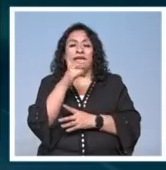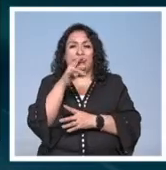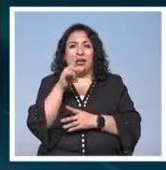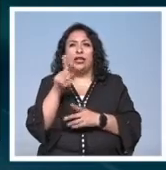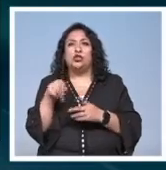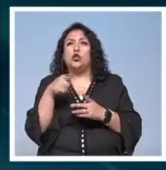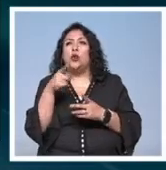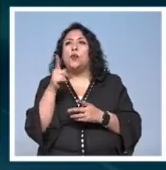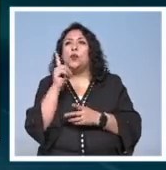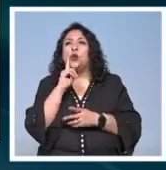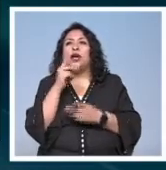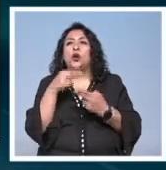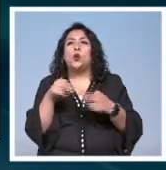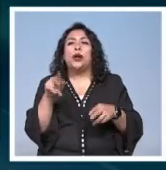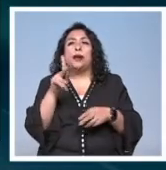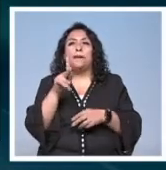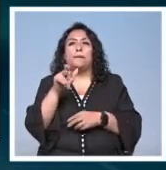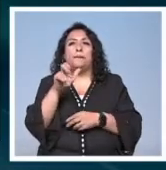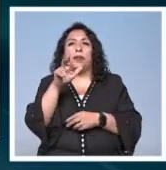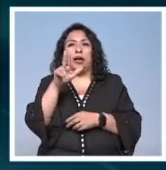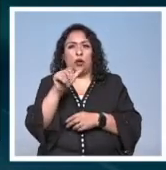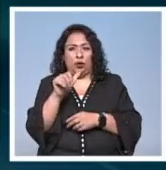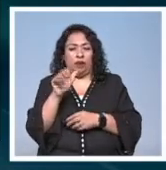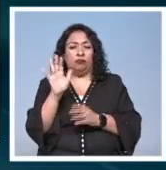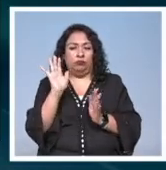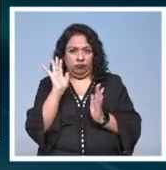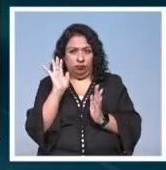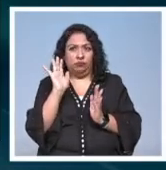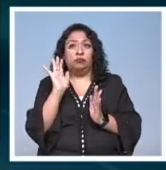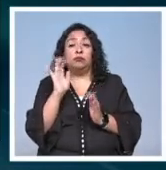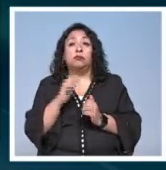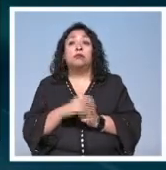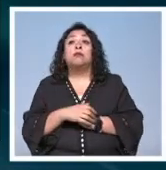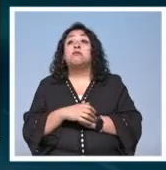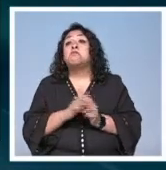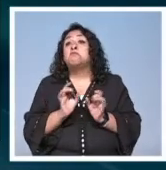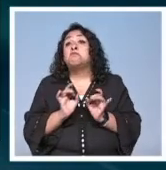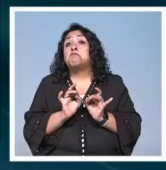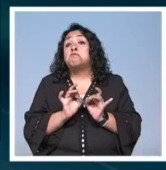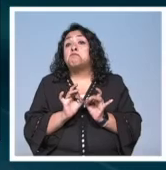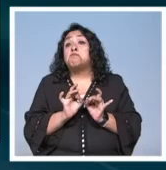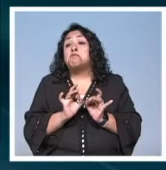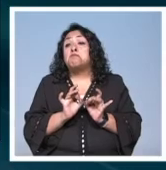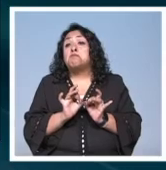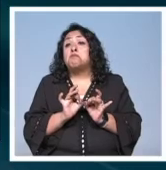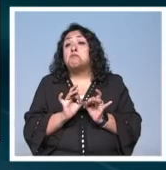y la nuera es Paula Watson entonces en un momento dado